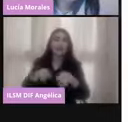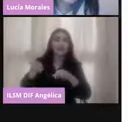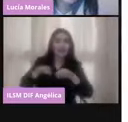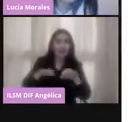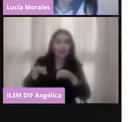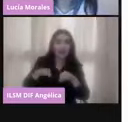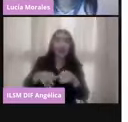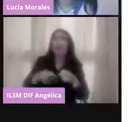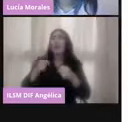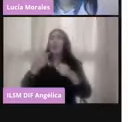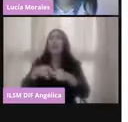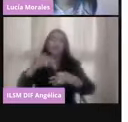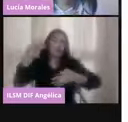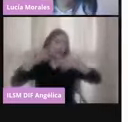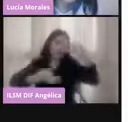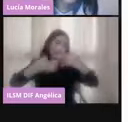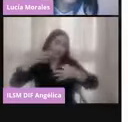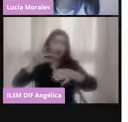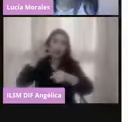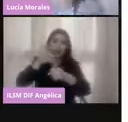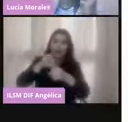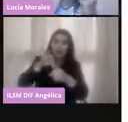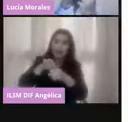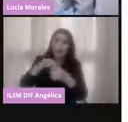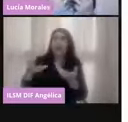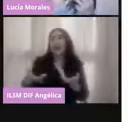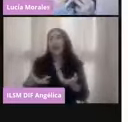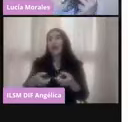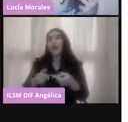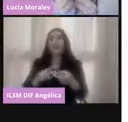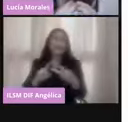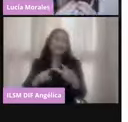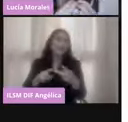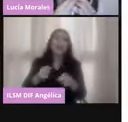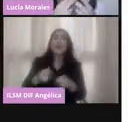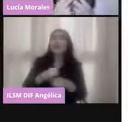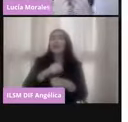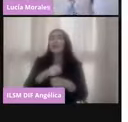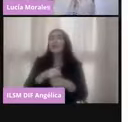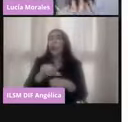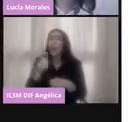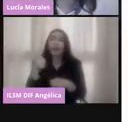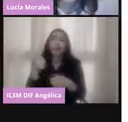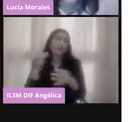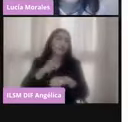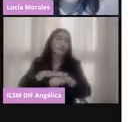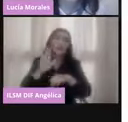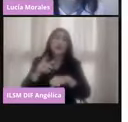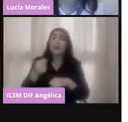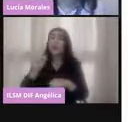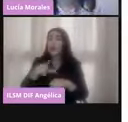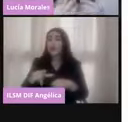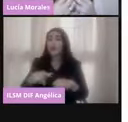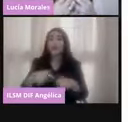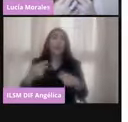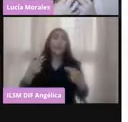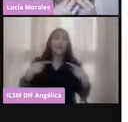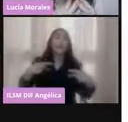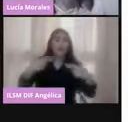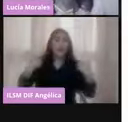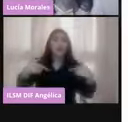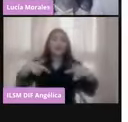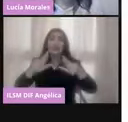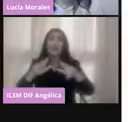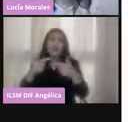el Tribunal Electoral, en la FEDE, etcétera, sino también a las representaciones partidistas, también